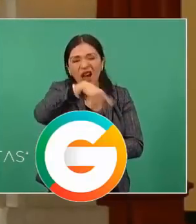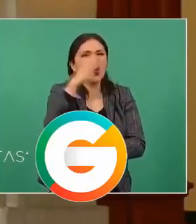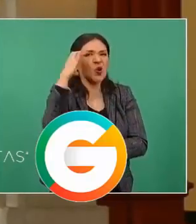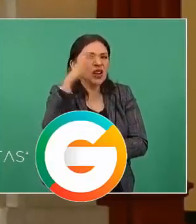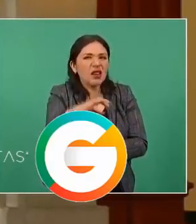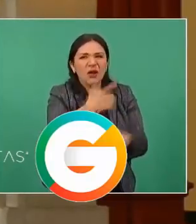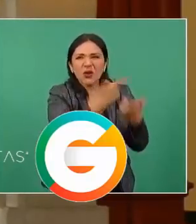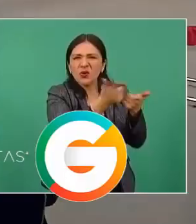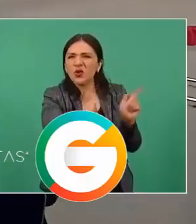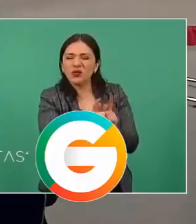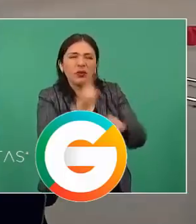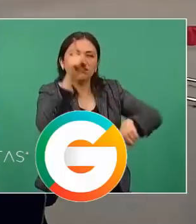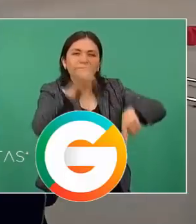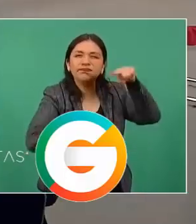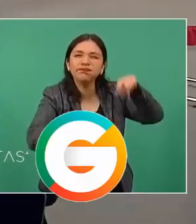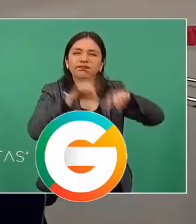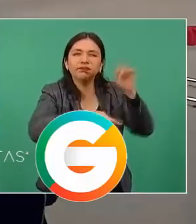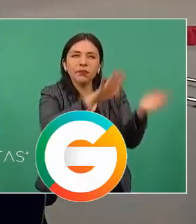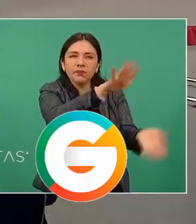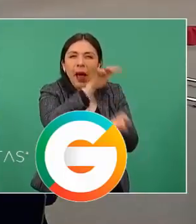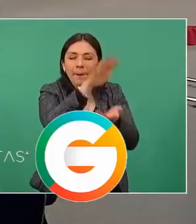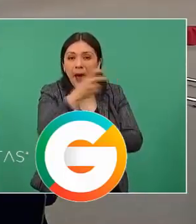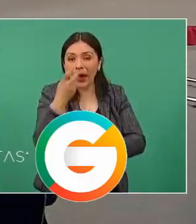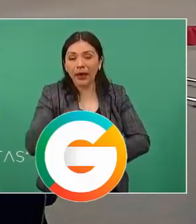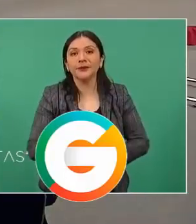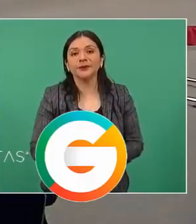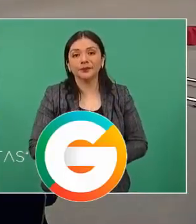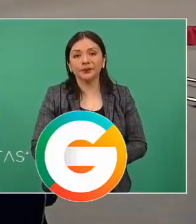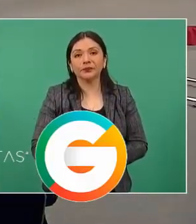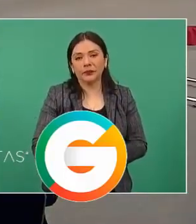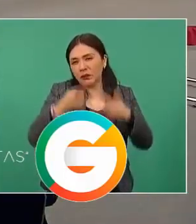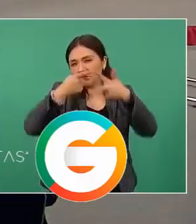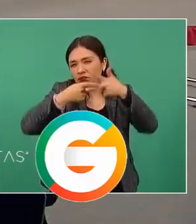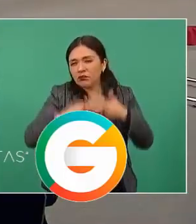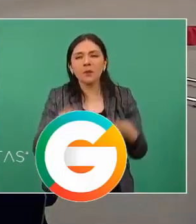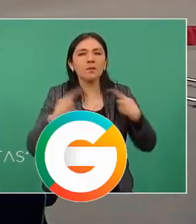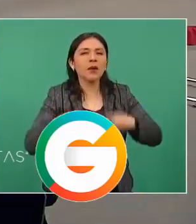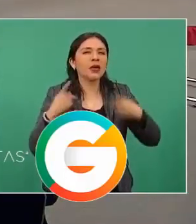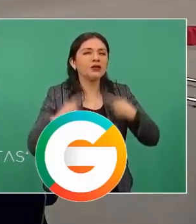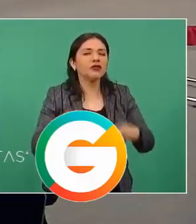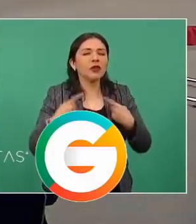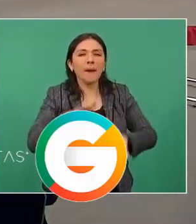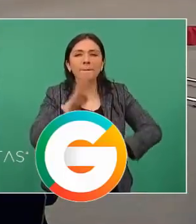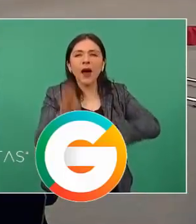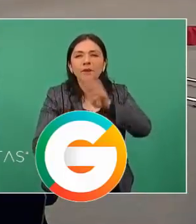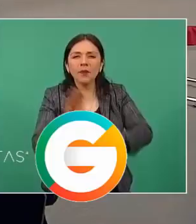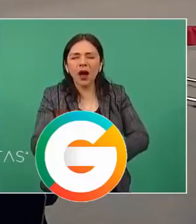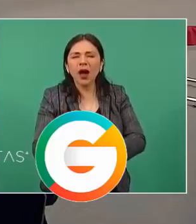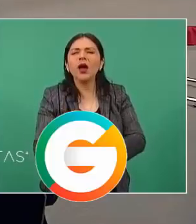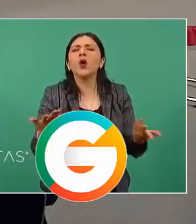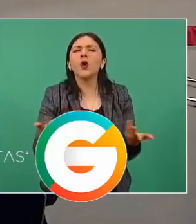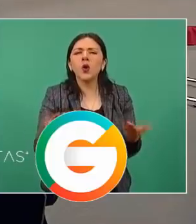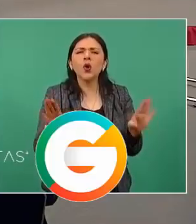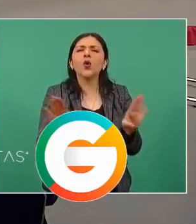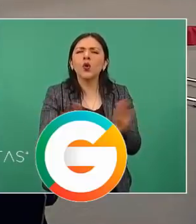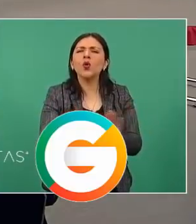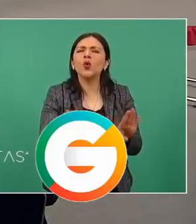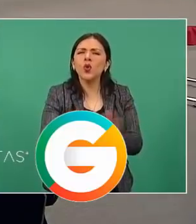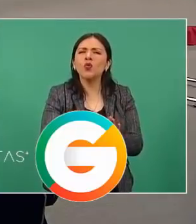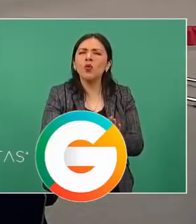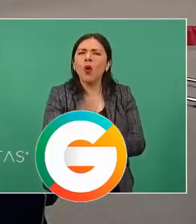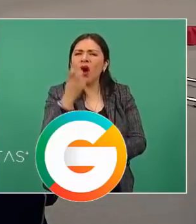dentro del combate contra ellos. En el índice de letalidad, esto es importante, cómo se ha ido